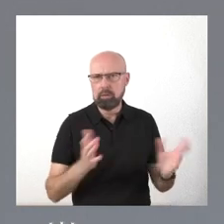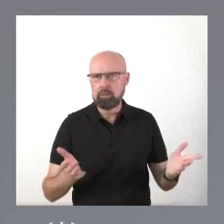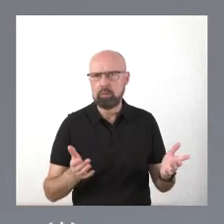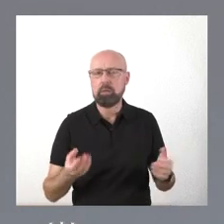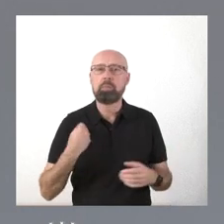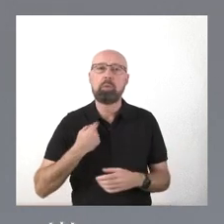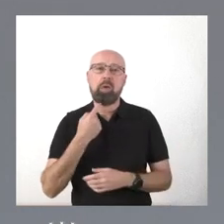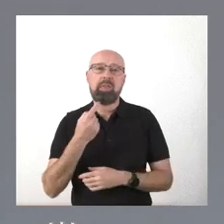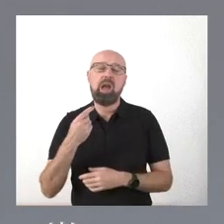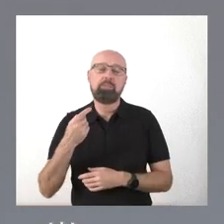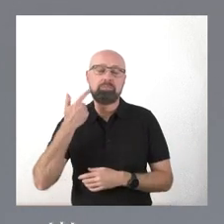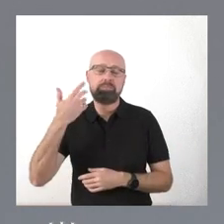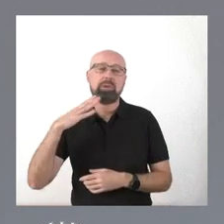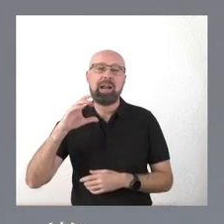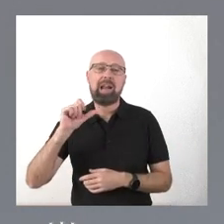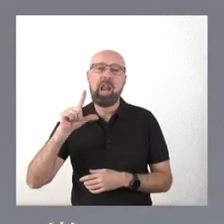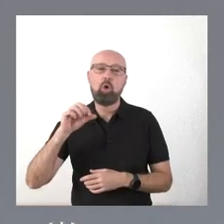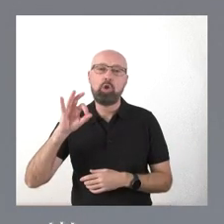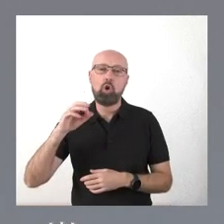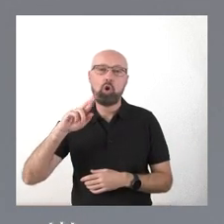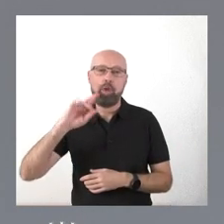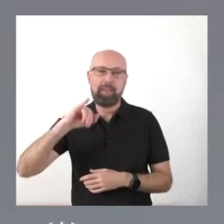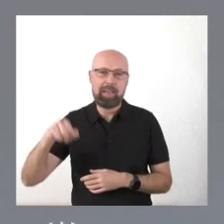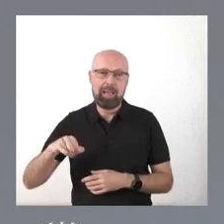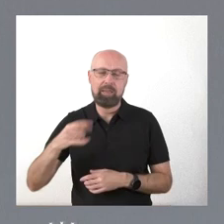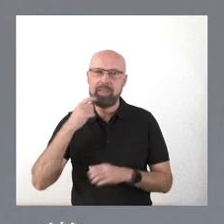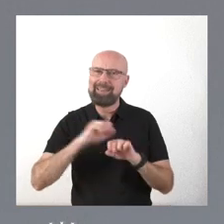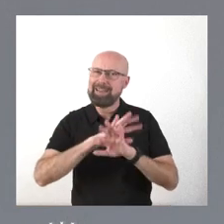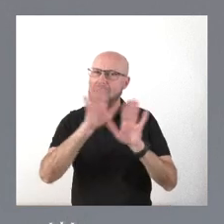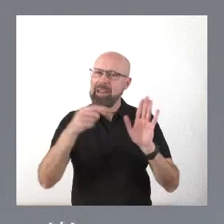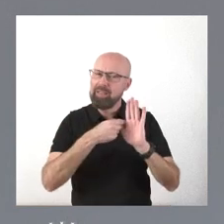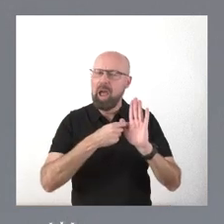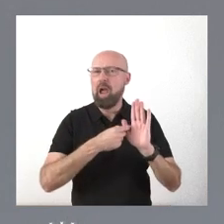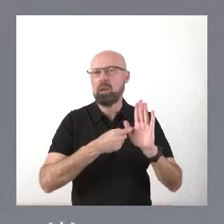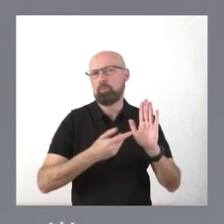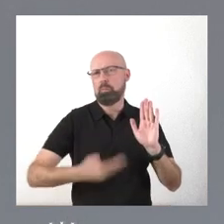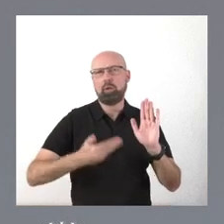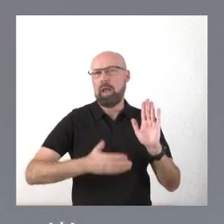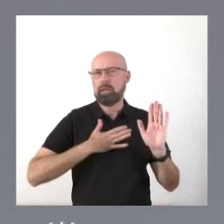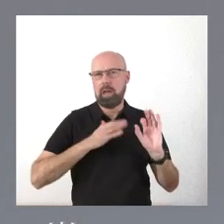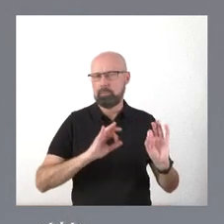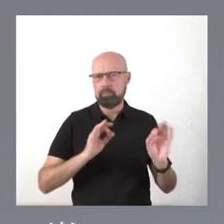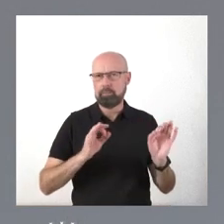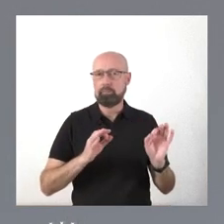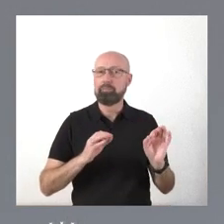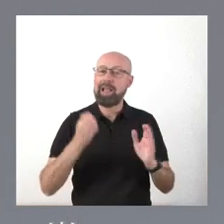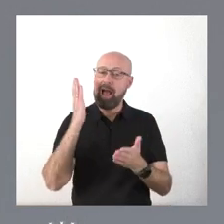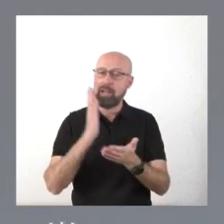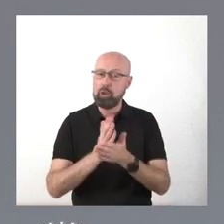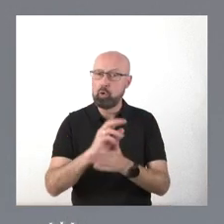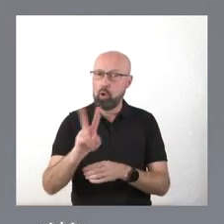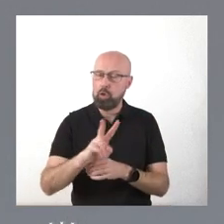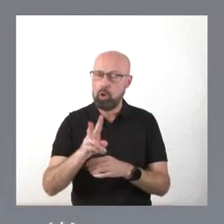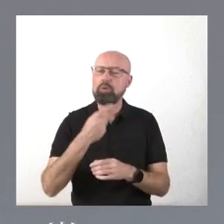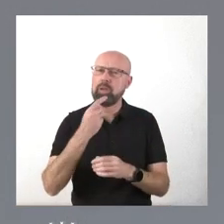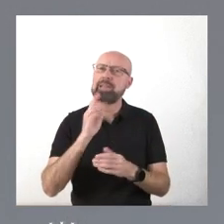Rodríguez, la claridad es un don. Y en el artículo 82 se establecen las sanciones. Las infracciones de las